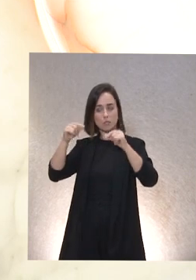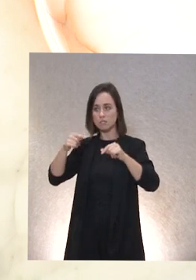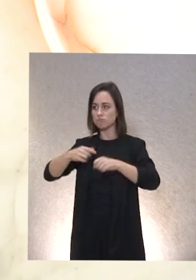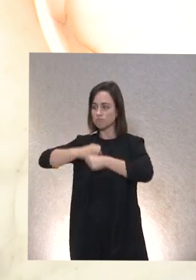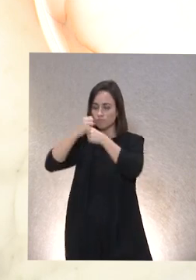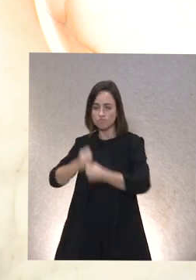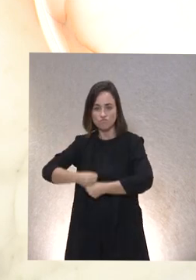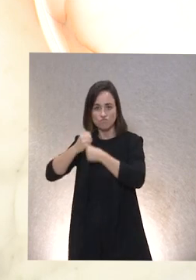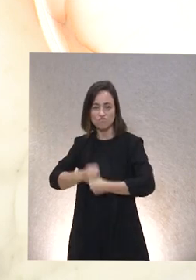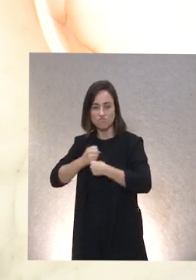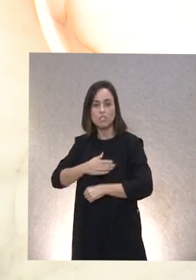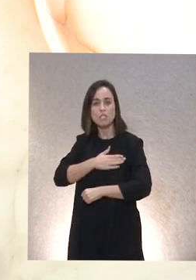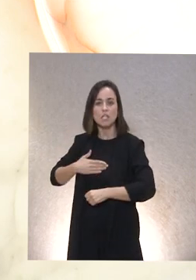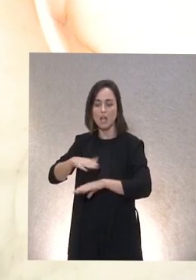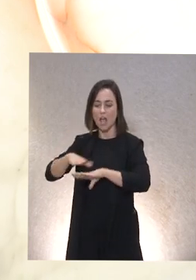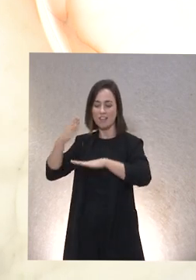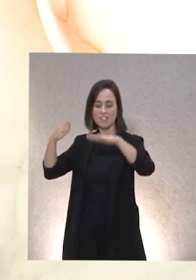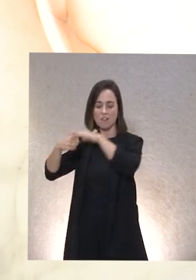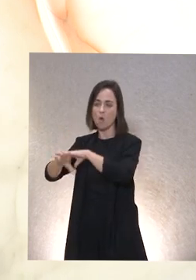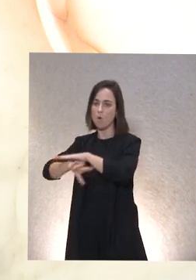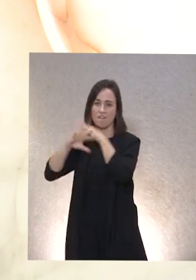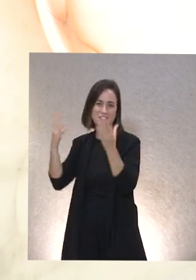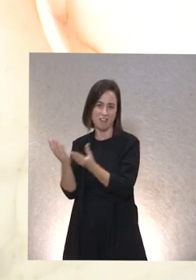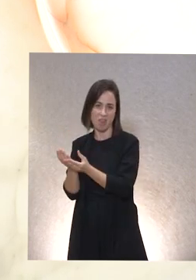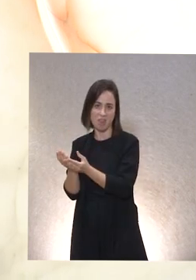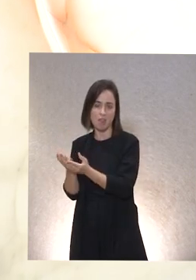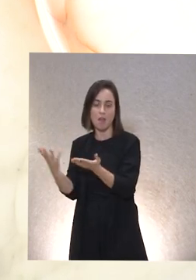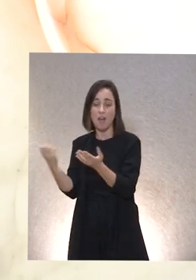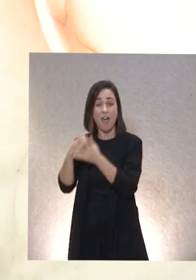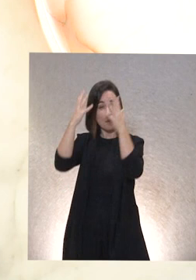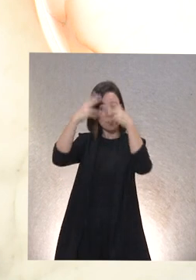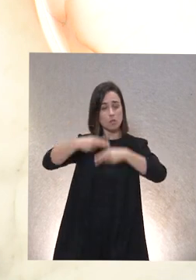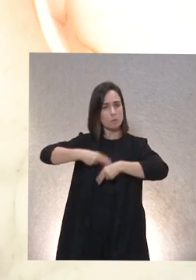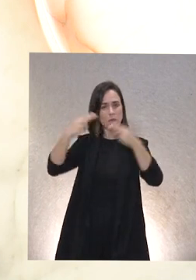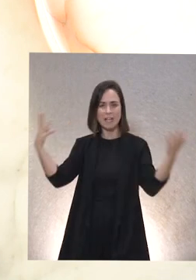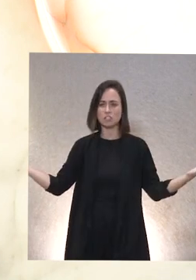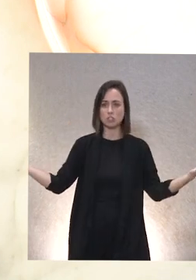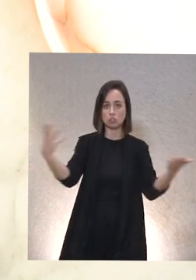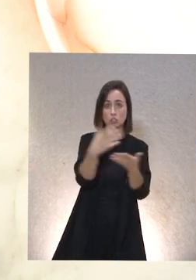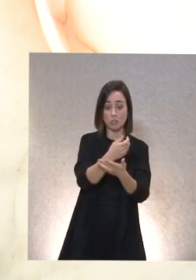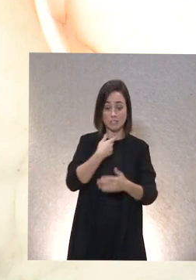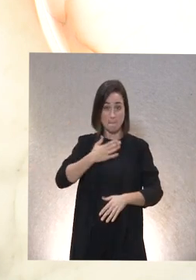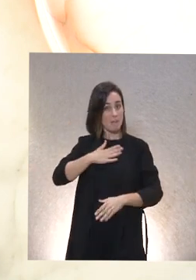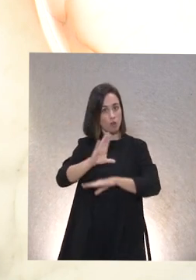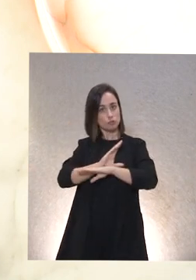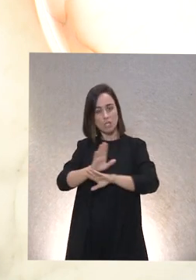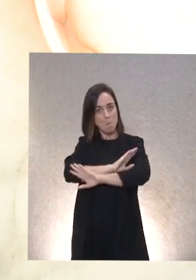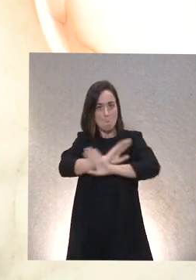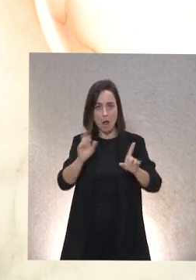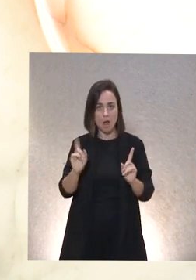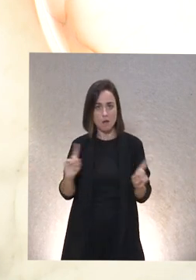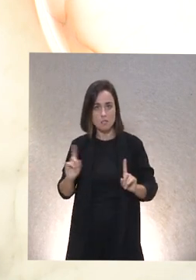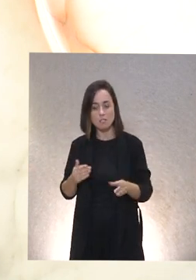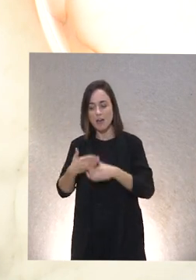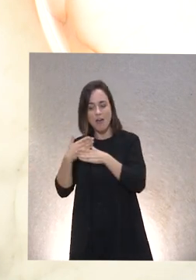accesibilidad sea universal en todas las administraciones no solo en la consejería que represento sino en el resto